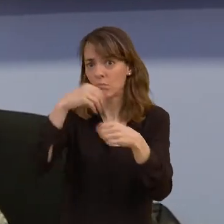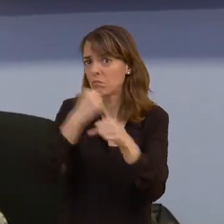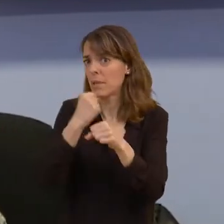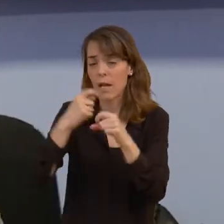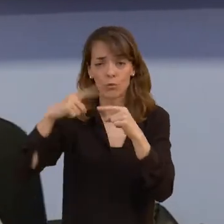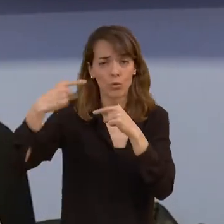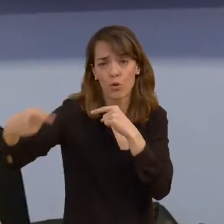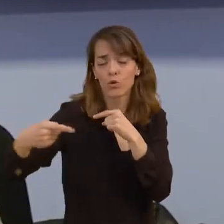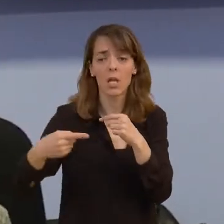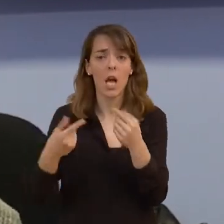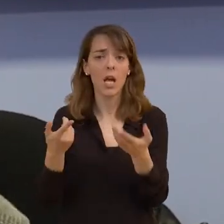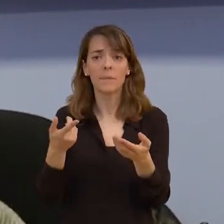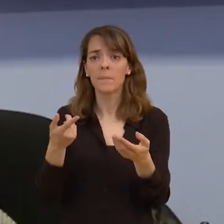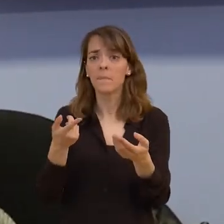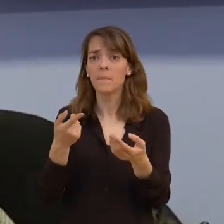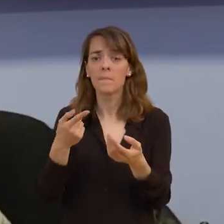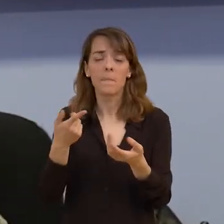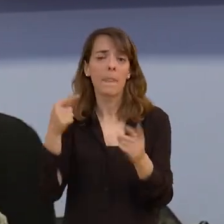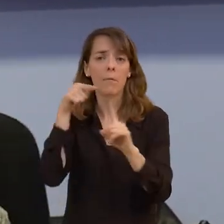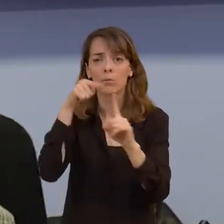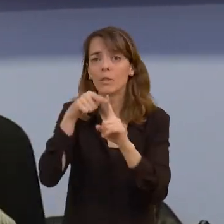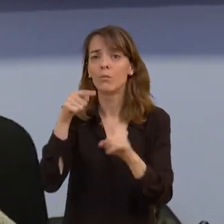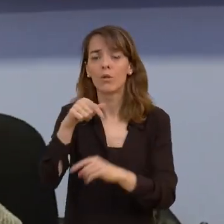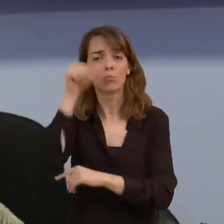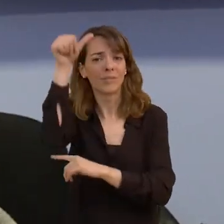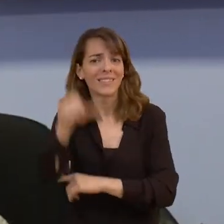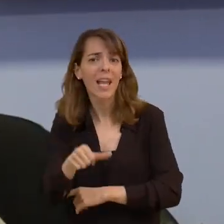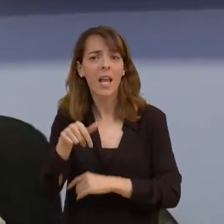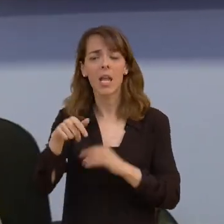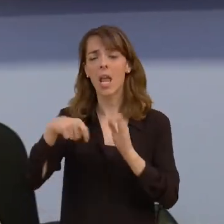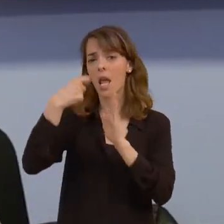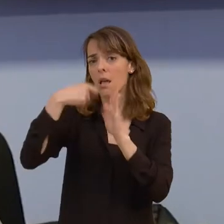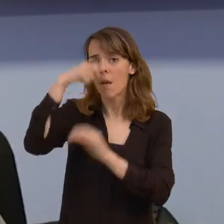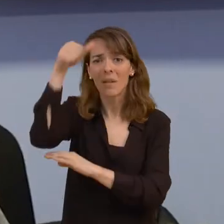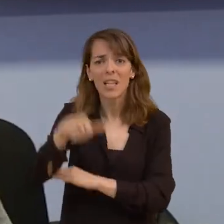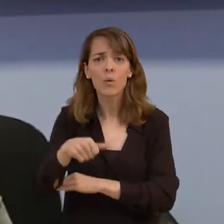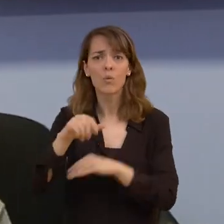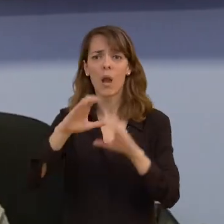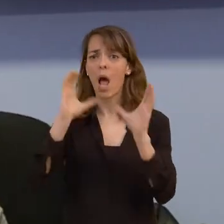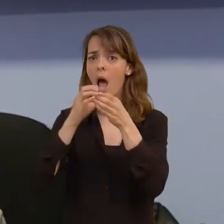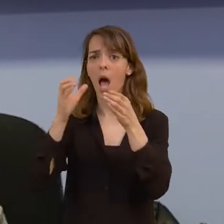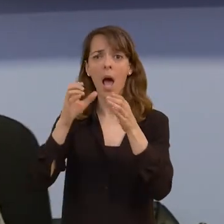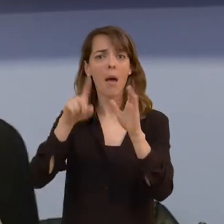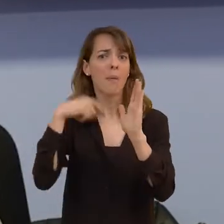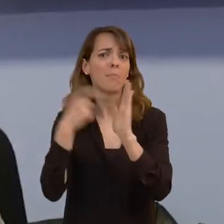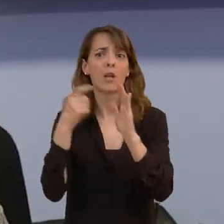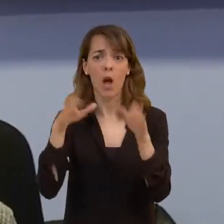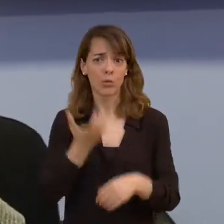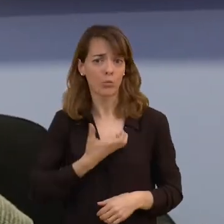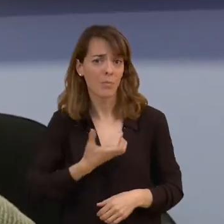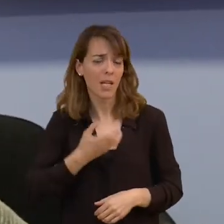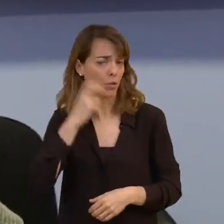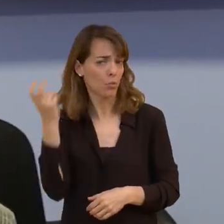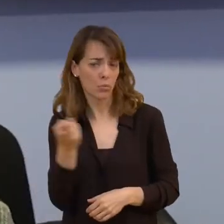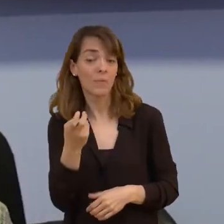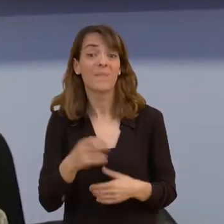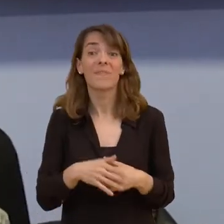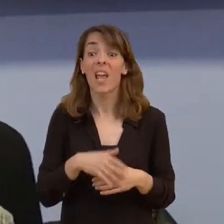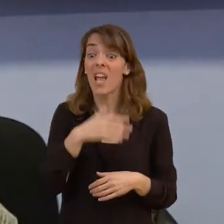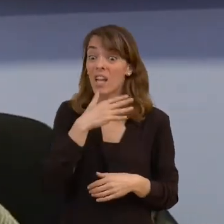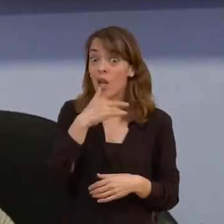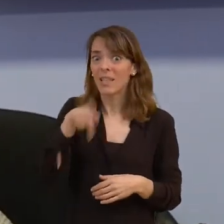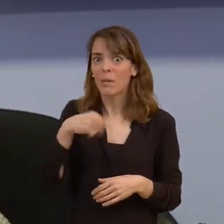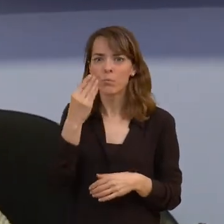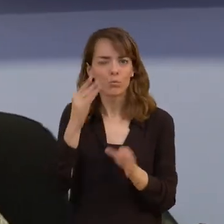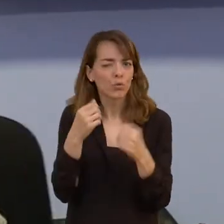trabaja diariamente haciendo transcripciones para series, películas plenos de ayuntamientos y por supuesto ya la que está